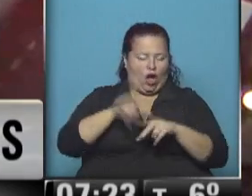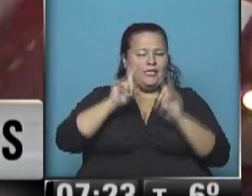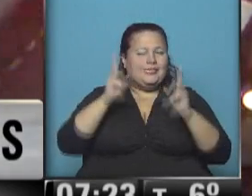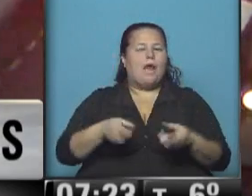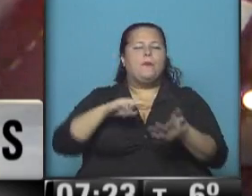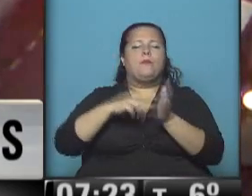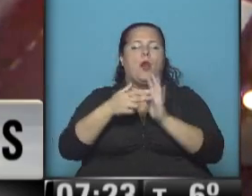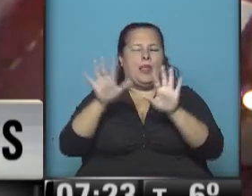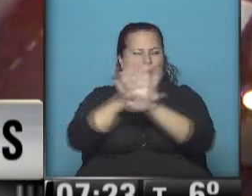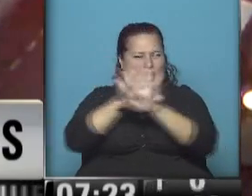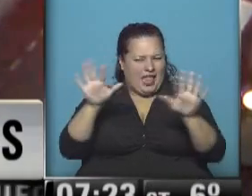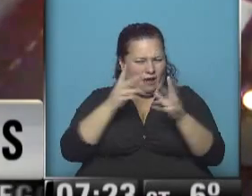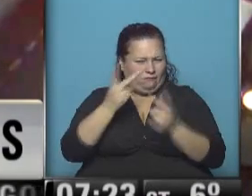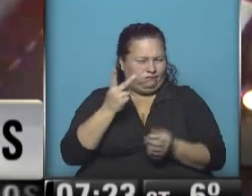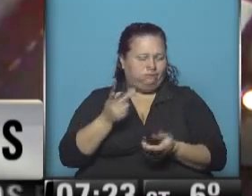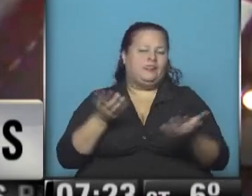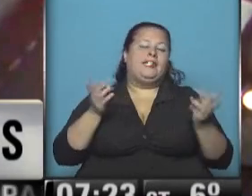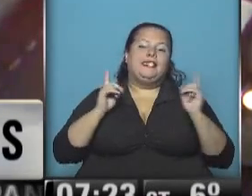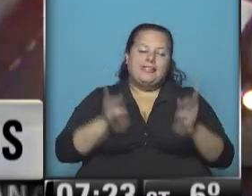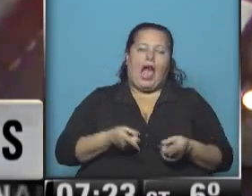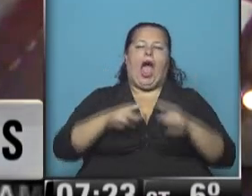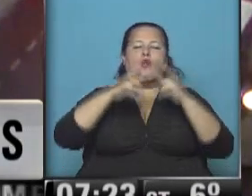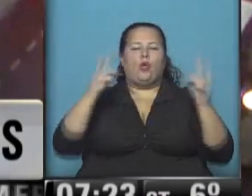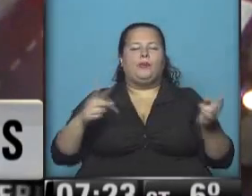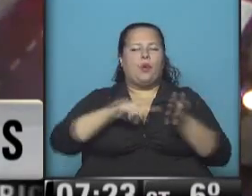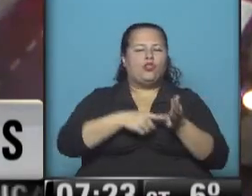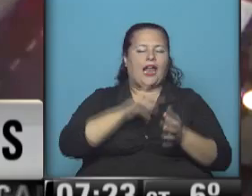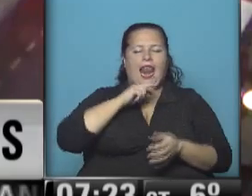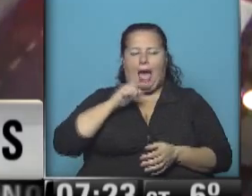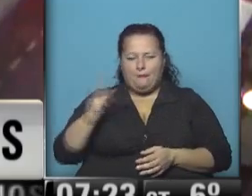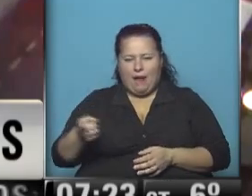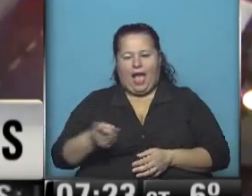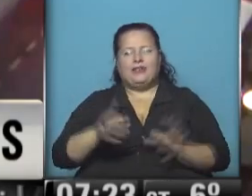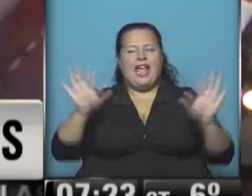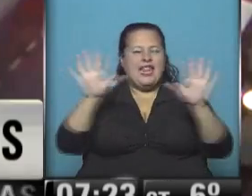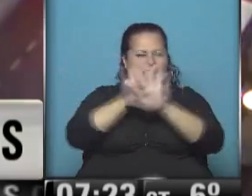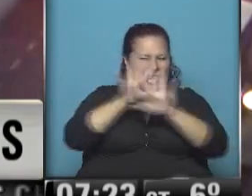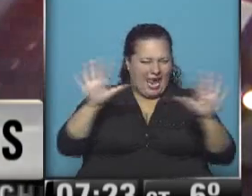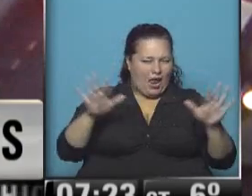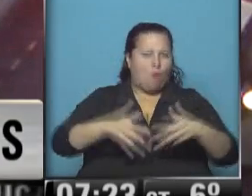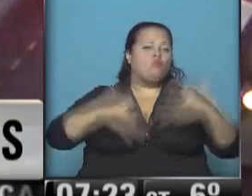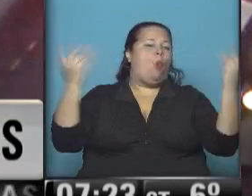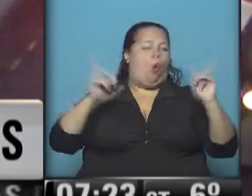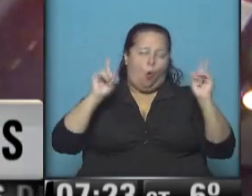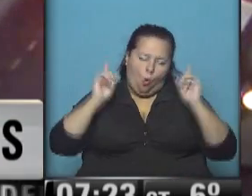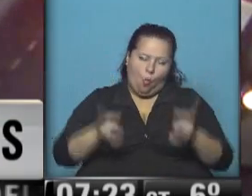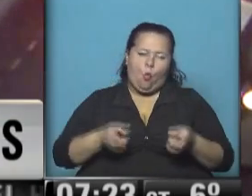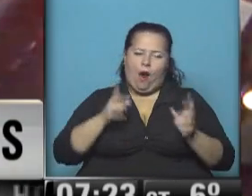sino también que hay algunos bancos de niebla. También en la autopista de Buenos Aires, La Plata, bancos de niebla, no muy grandes, pero